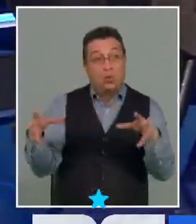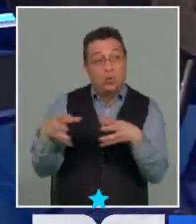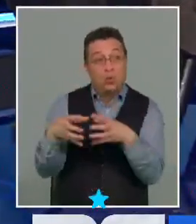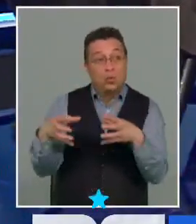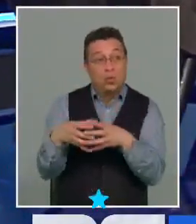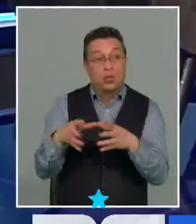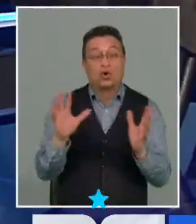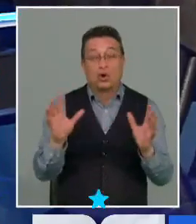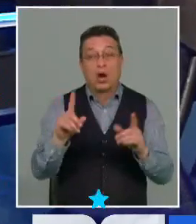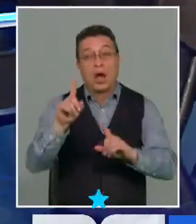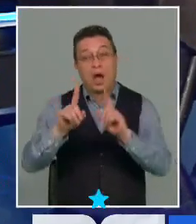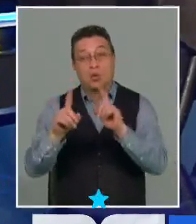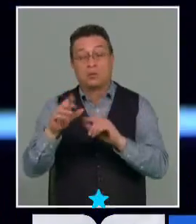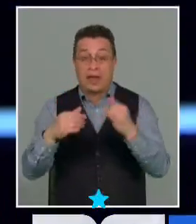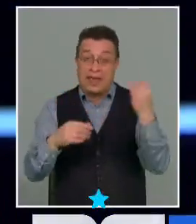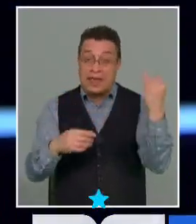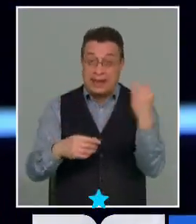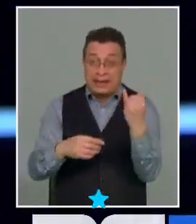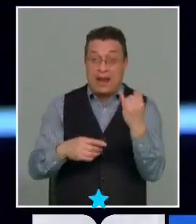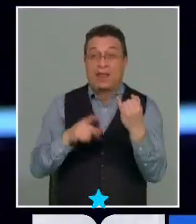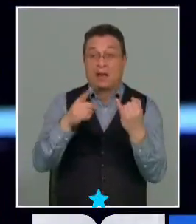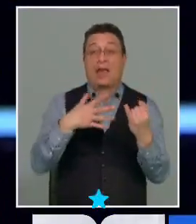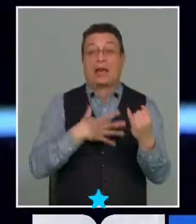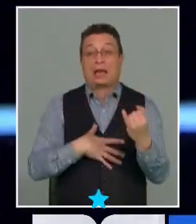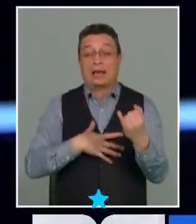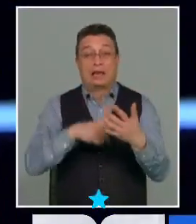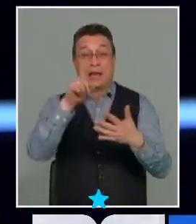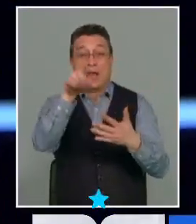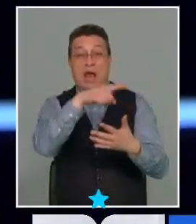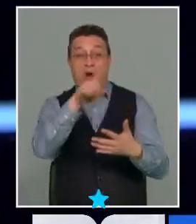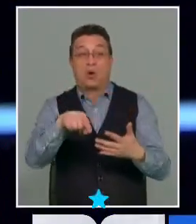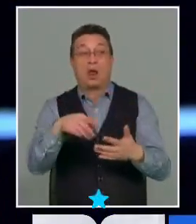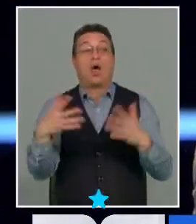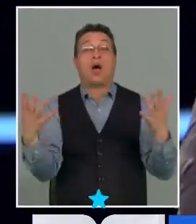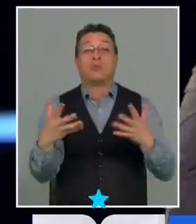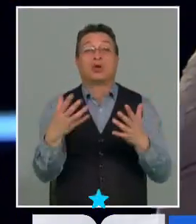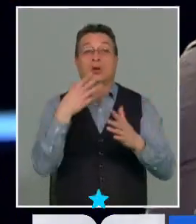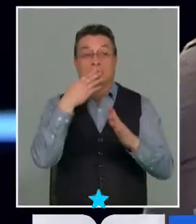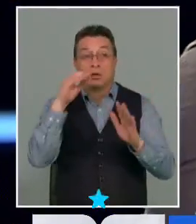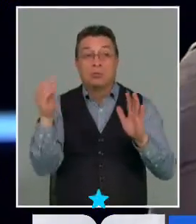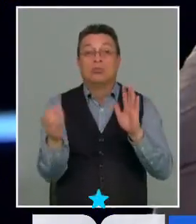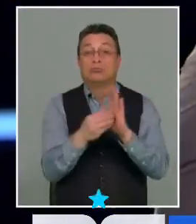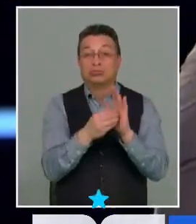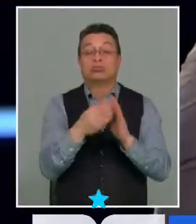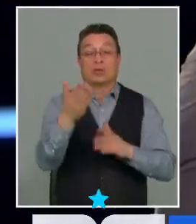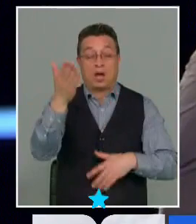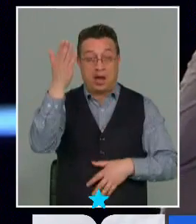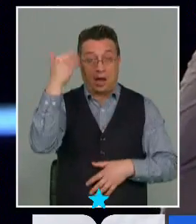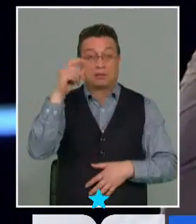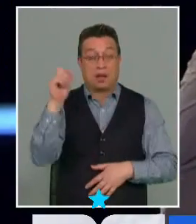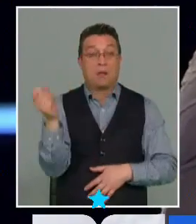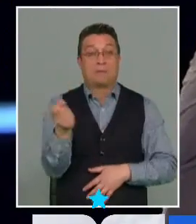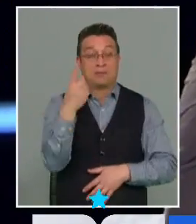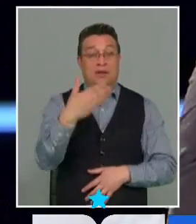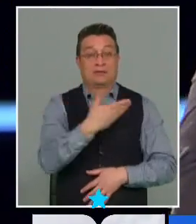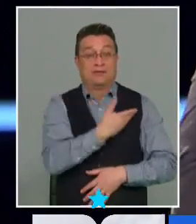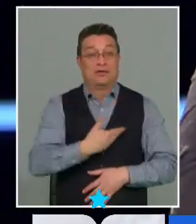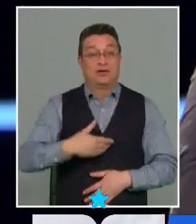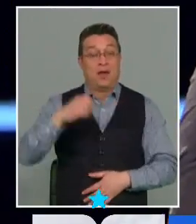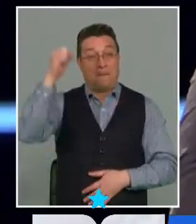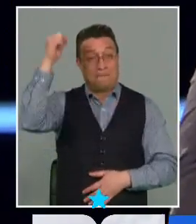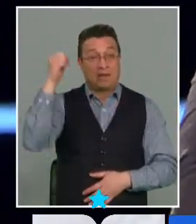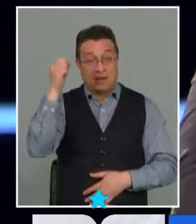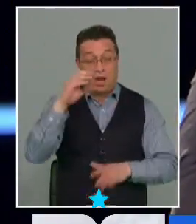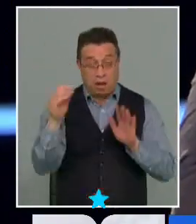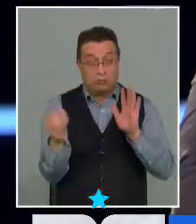por decirlo la izquierda lo quería anular porque se había implementado en el gobierno del primer gobierno de Sebastián Piñera